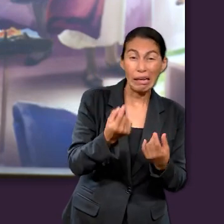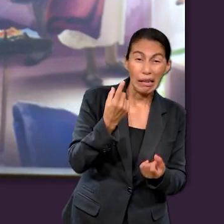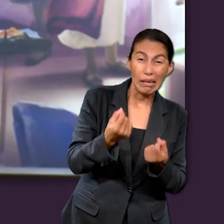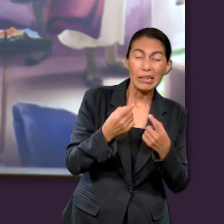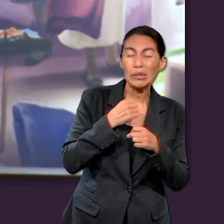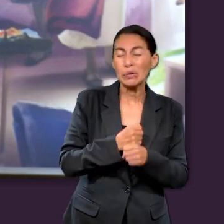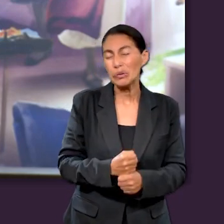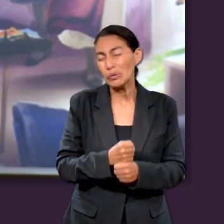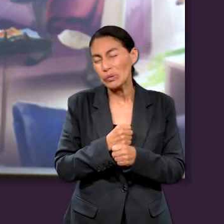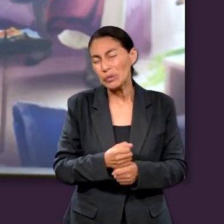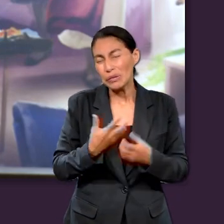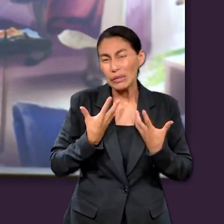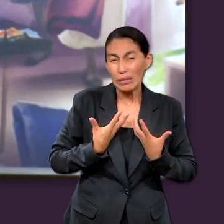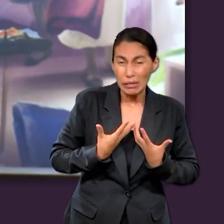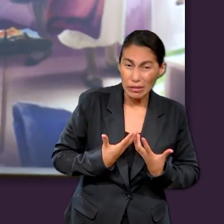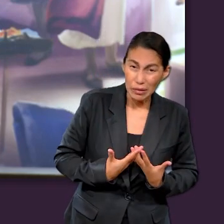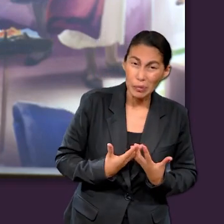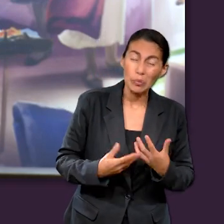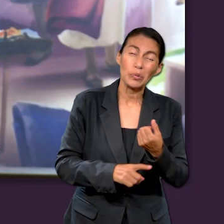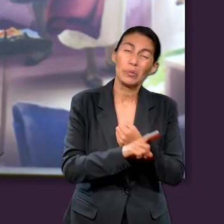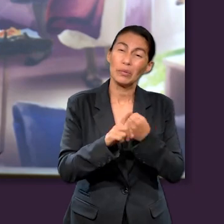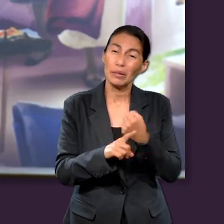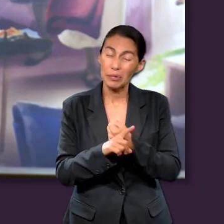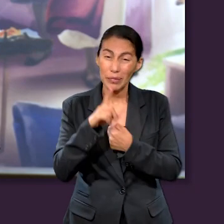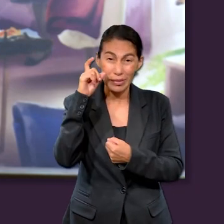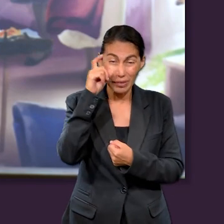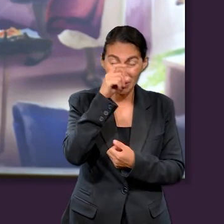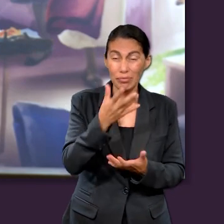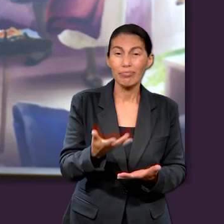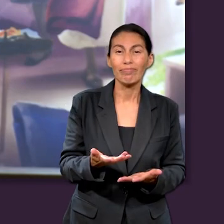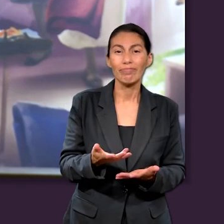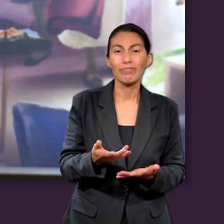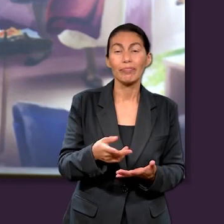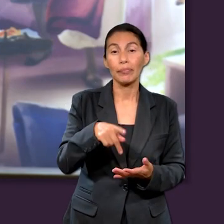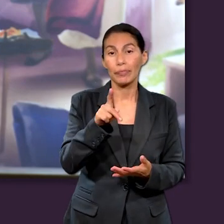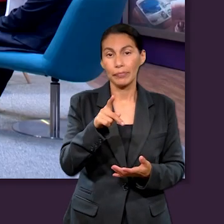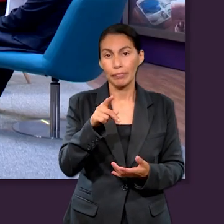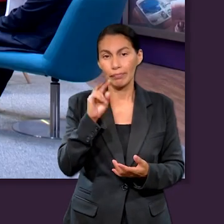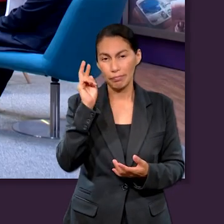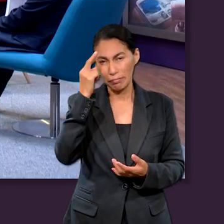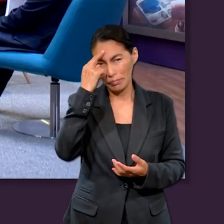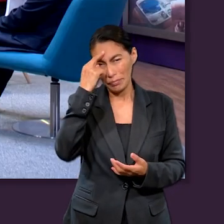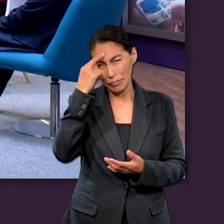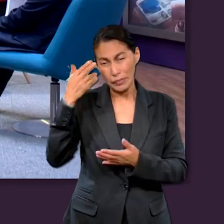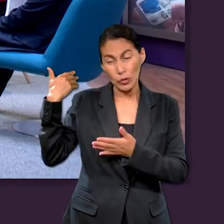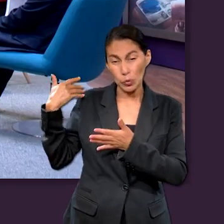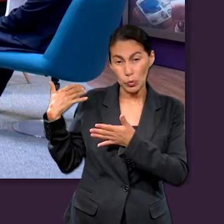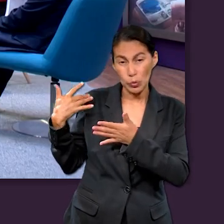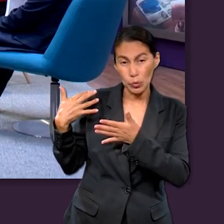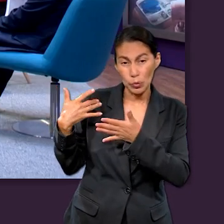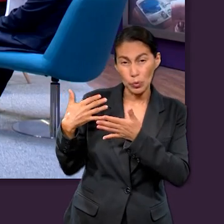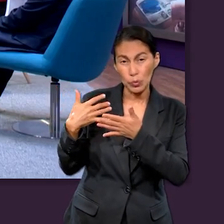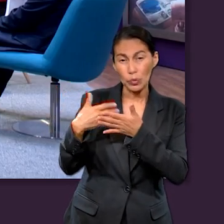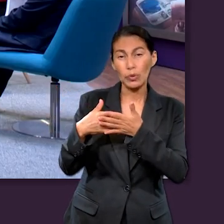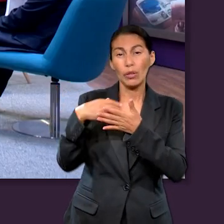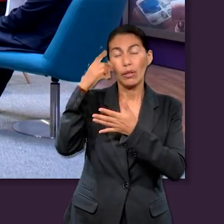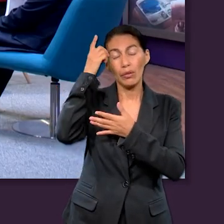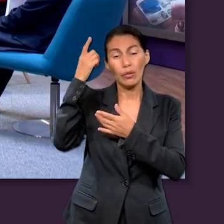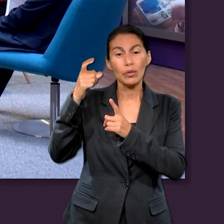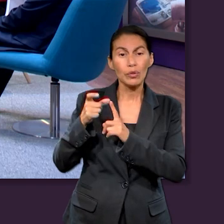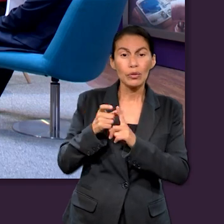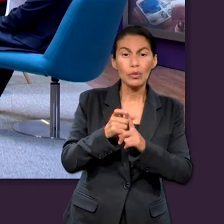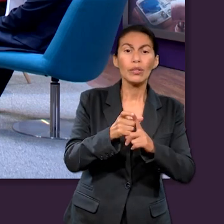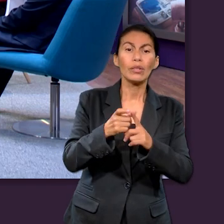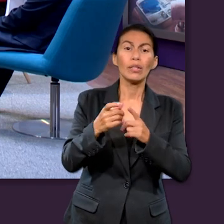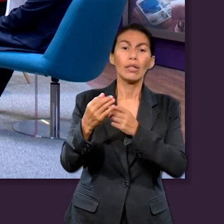pueda estar viendo en estos momentos, que pueda estar pasando por alguna angustia, por alguna dificultad. Pero cuando vemos cómo Dios nos ha cuidado